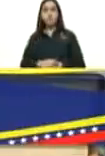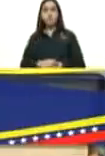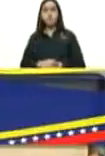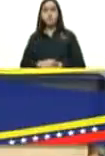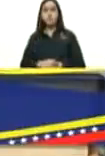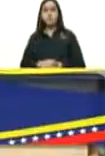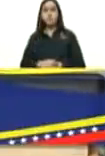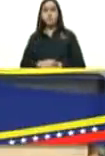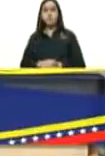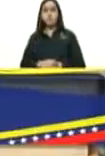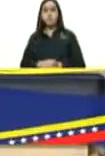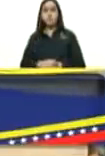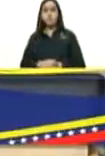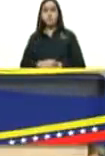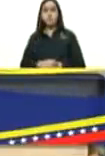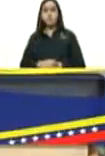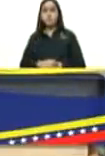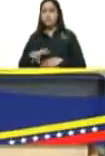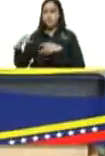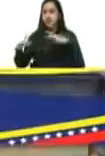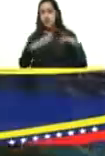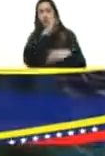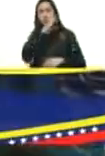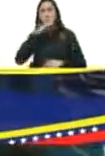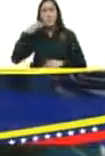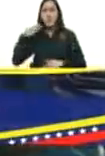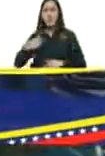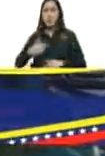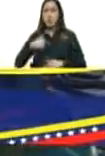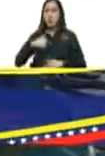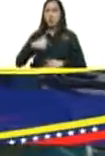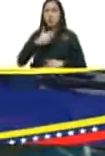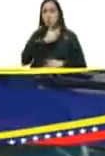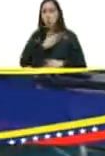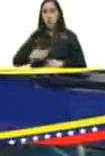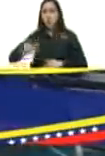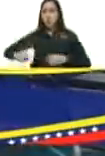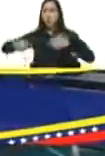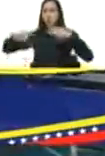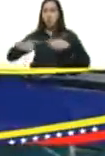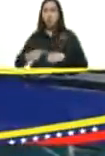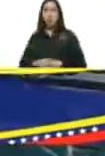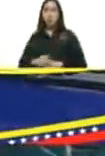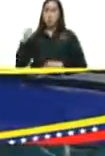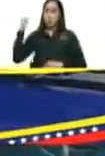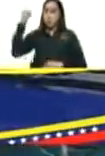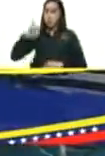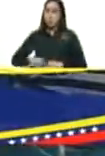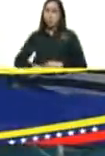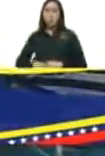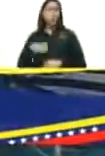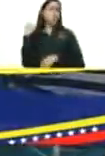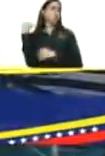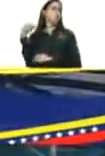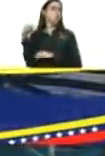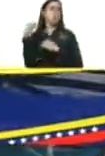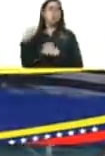ya peleábamos Capriles y Maduro toda la vida no soporto Capriles